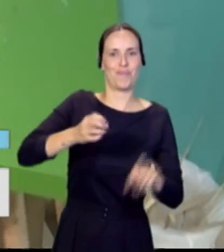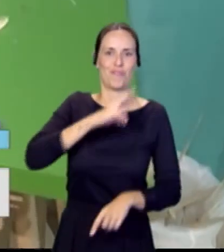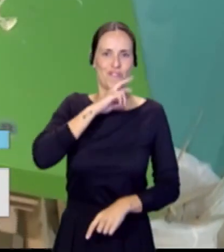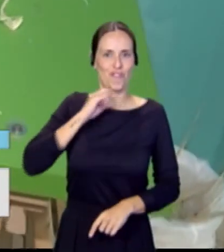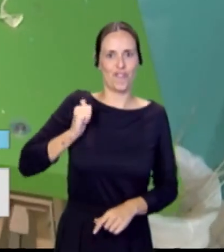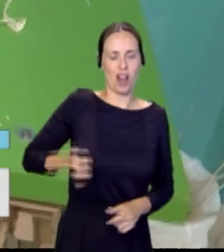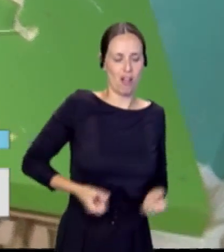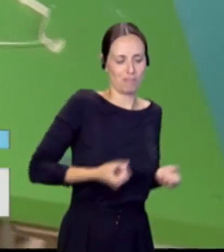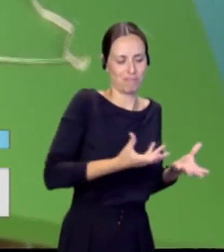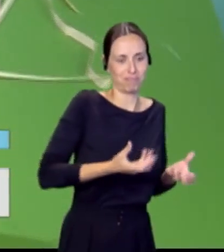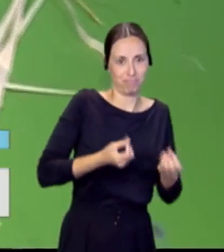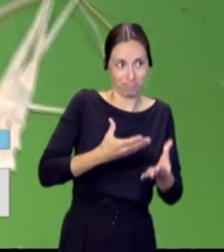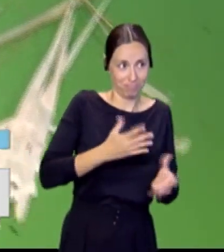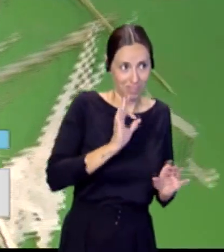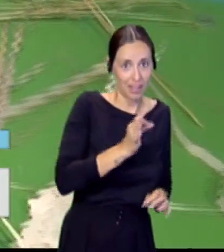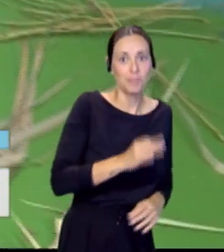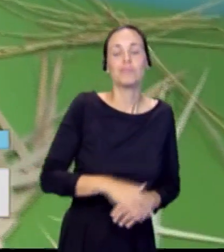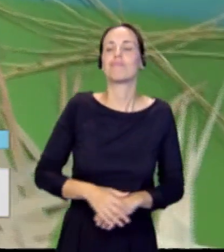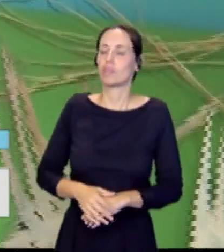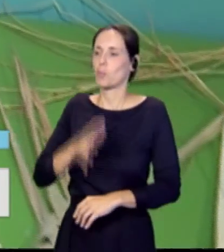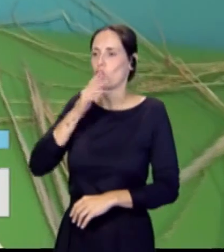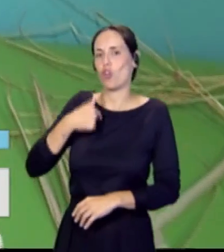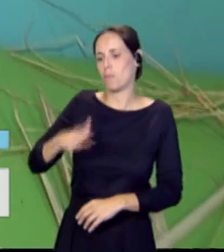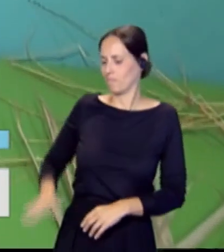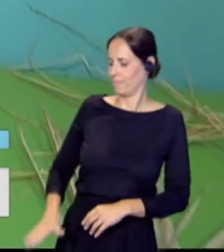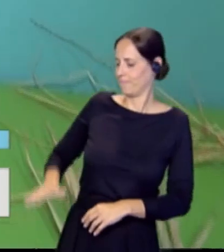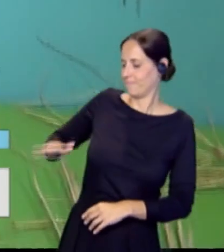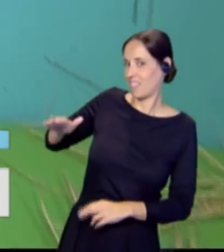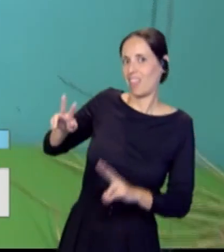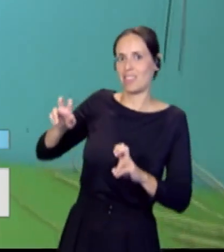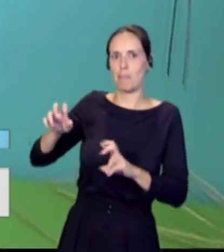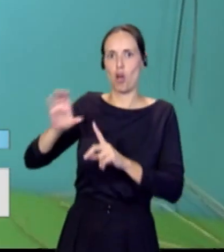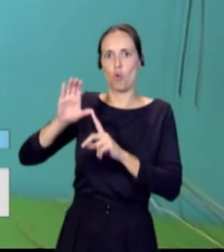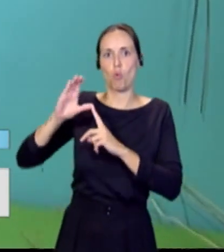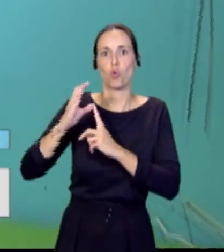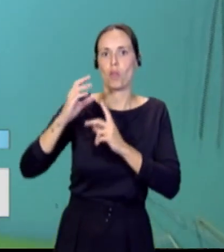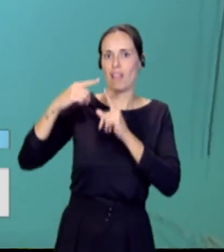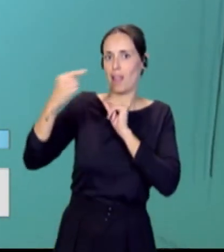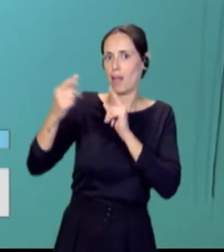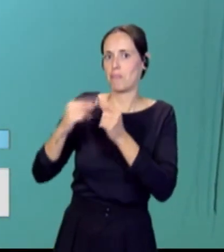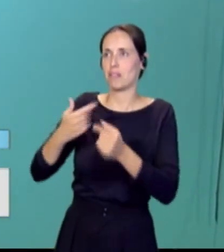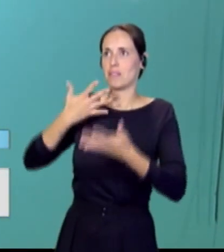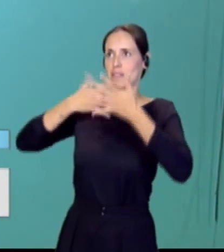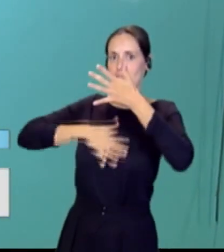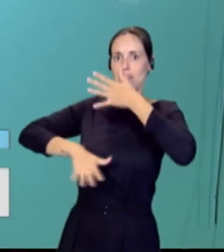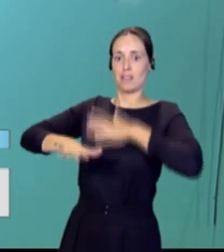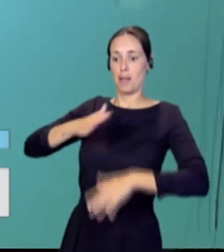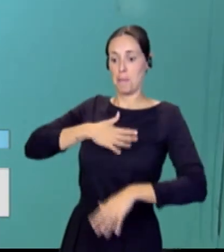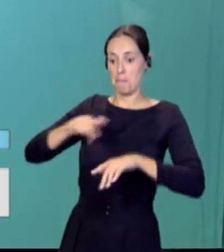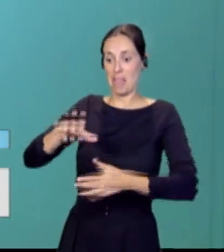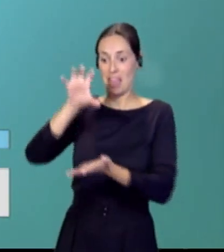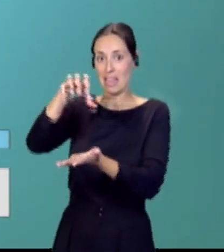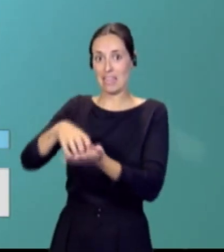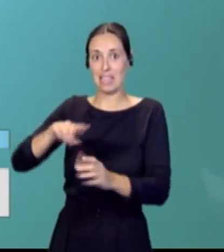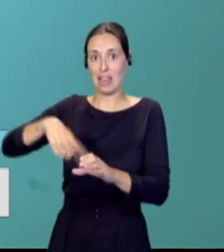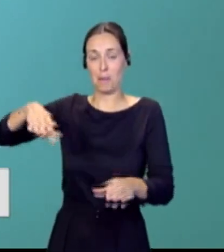Indudablemente una infancia rodeada de palmeras hace que te impregnes de esa cultura y desde la Casa de la Miel de Palma intentamos que la población más joven